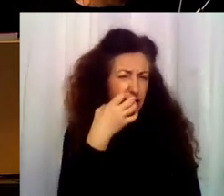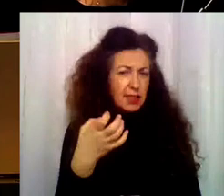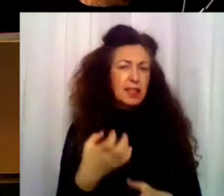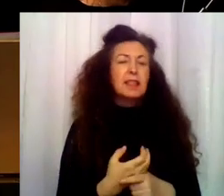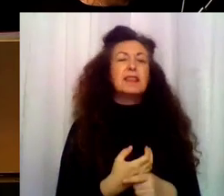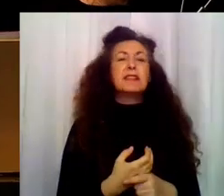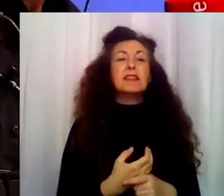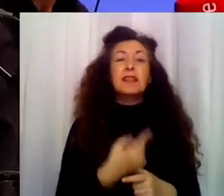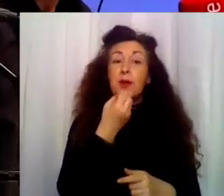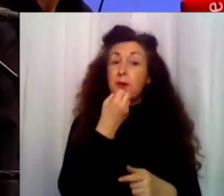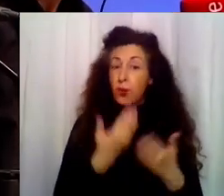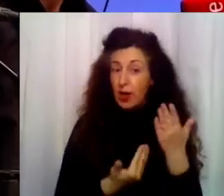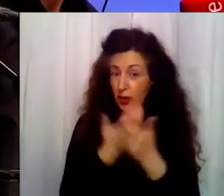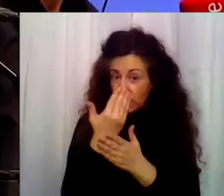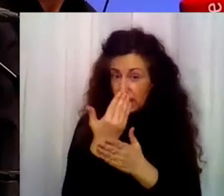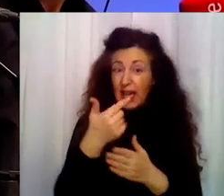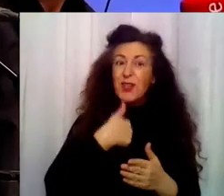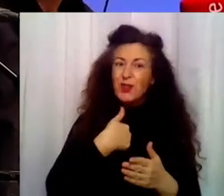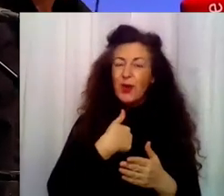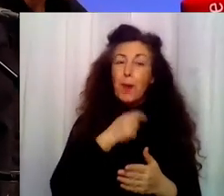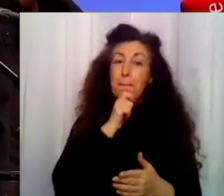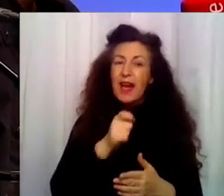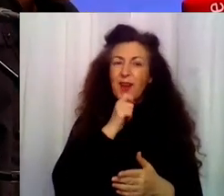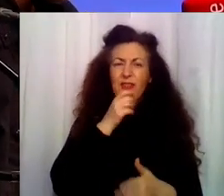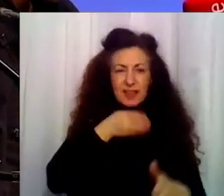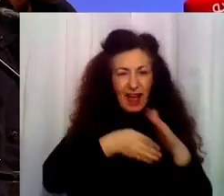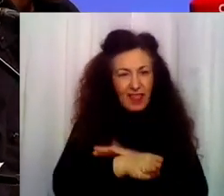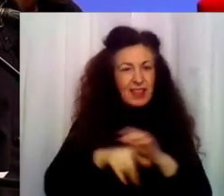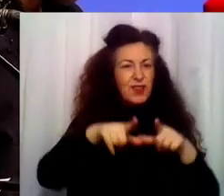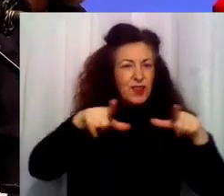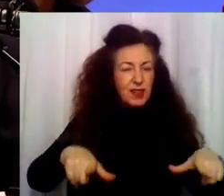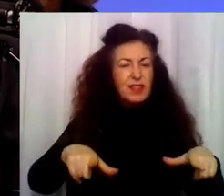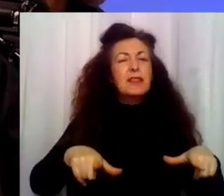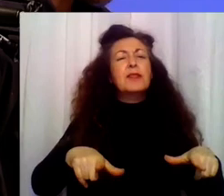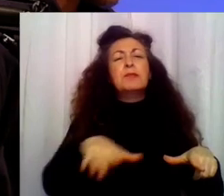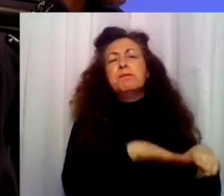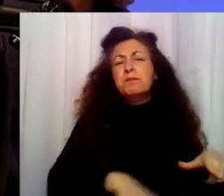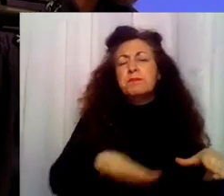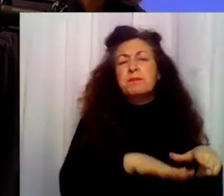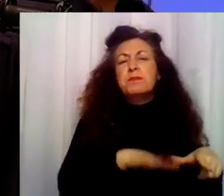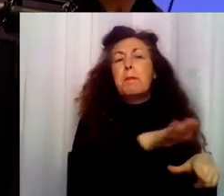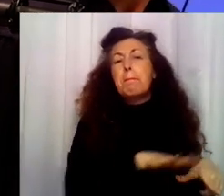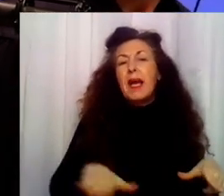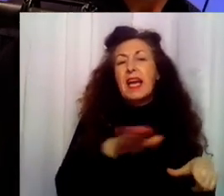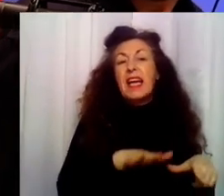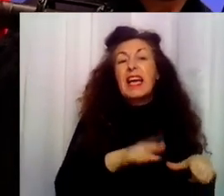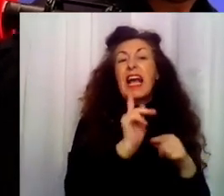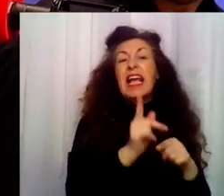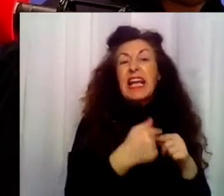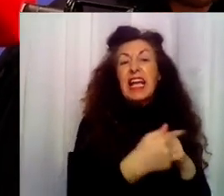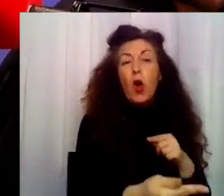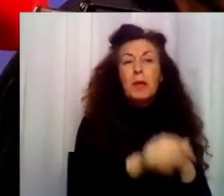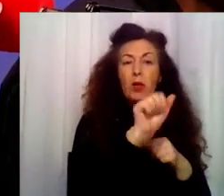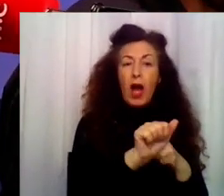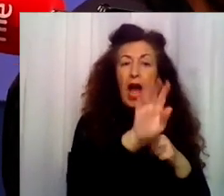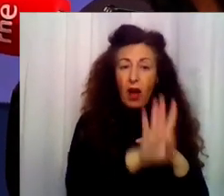Muy buenos días, me encuentro en el recinto infantil Parapeques, situado en el kilómetro 587 de la autovía 4 a